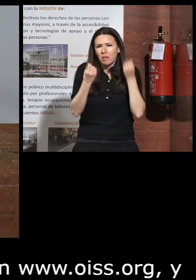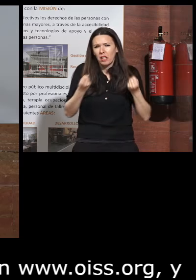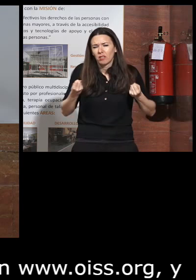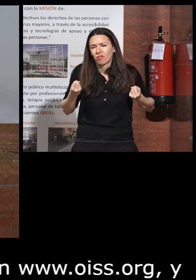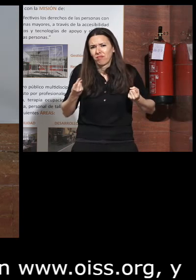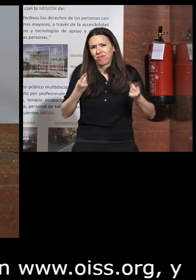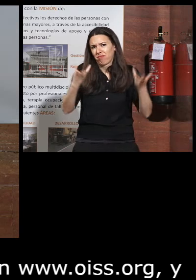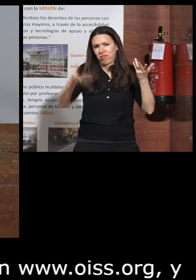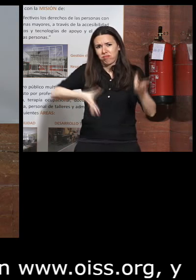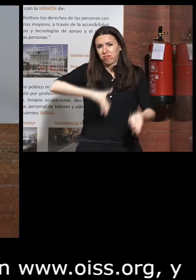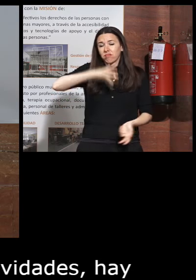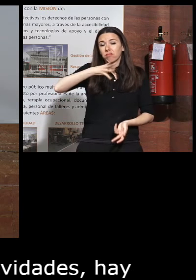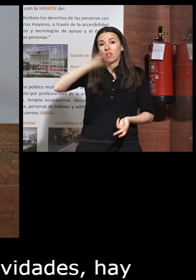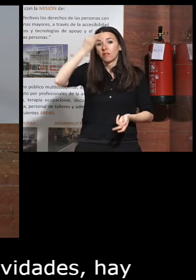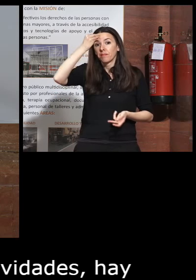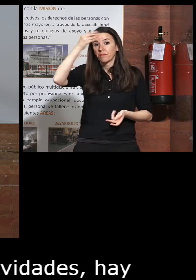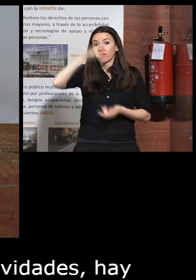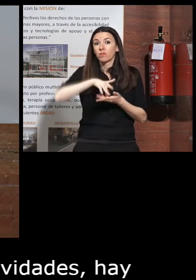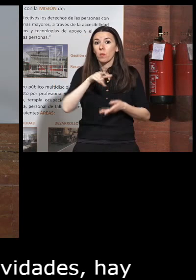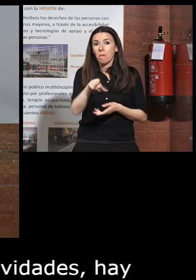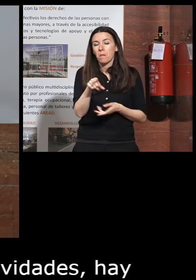enorme yo creo que está siendo